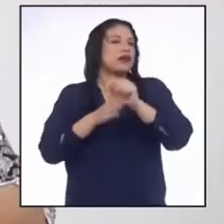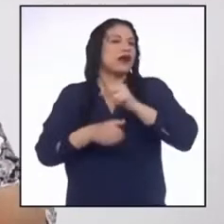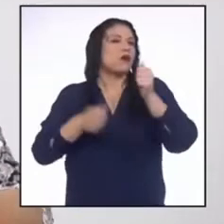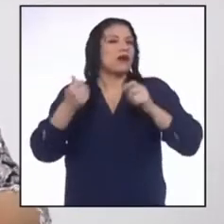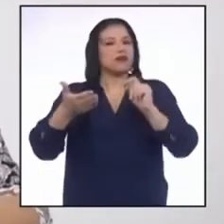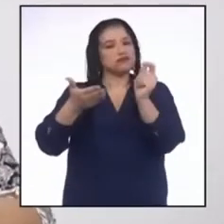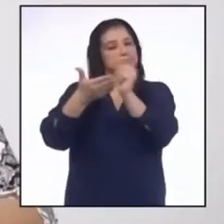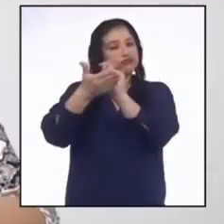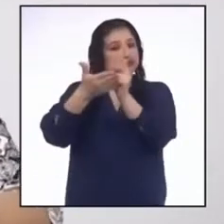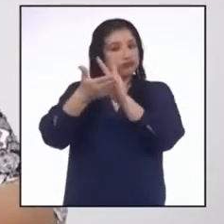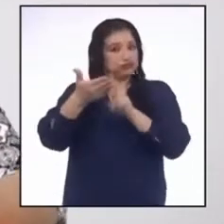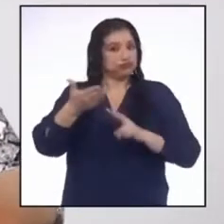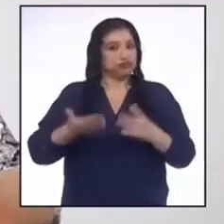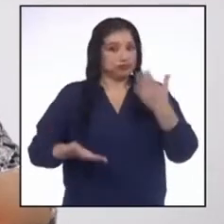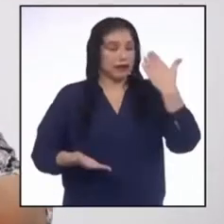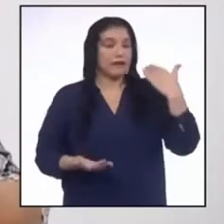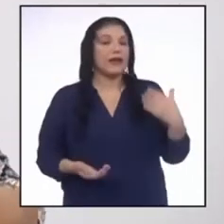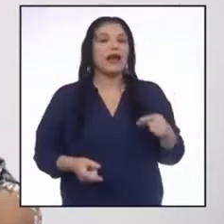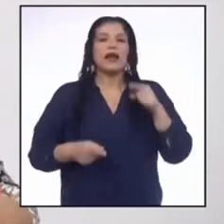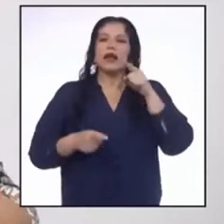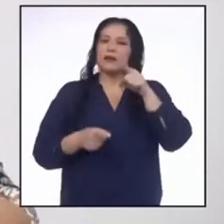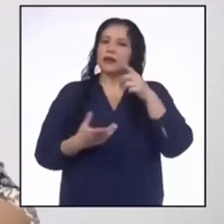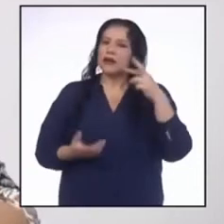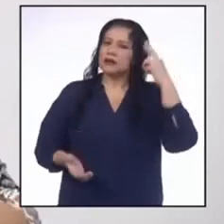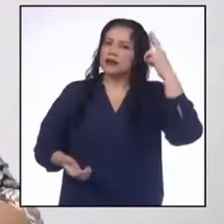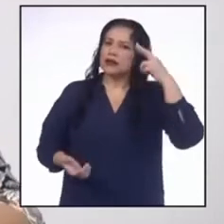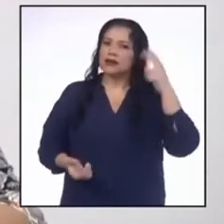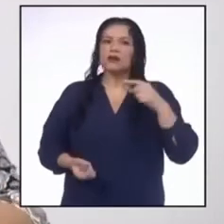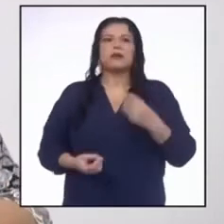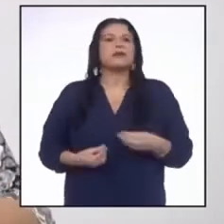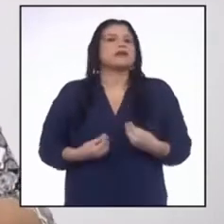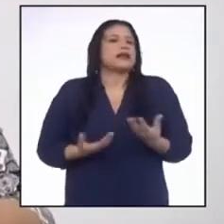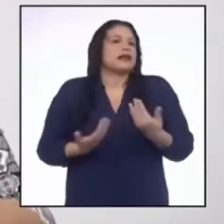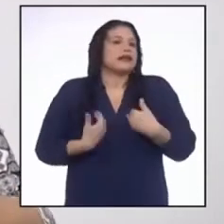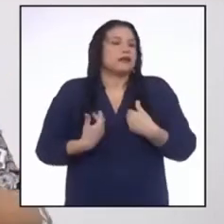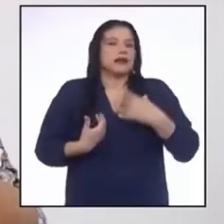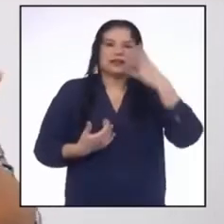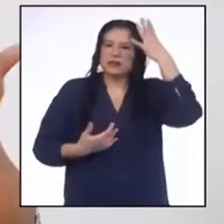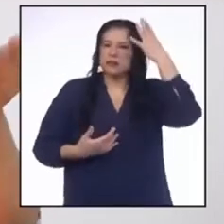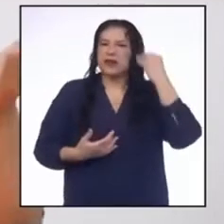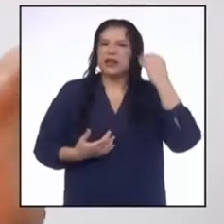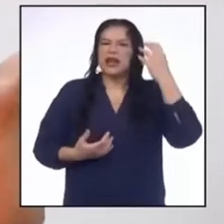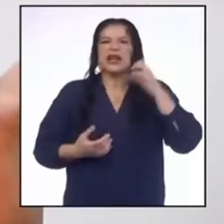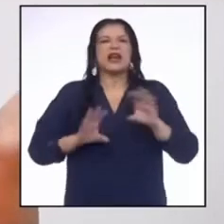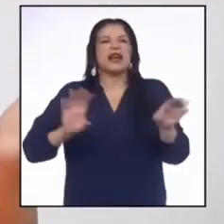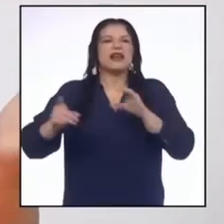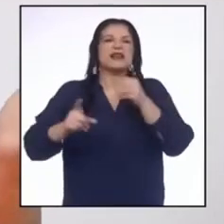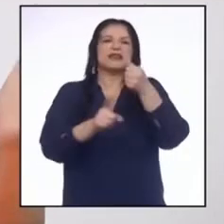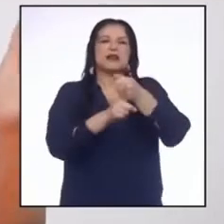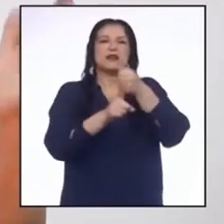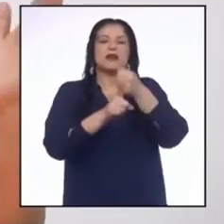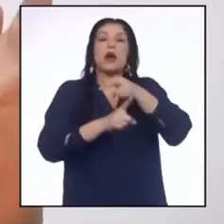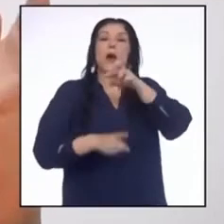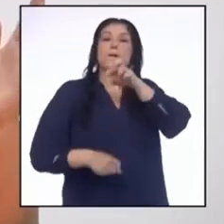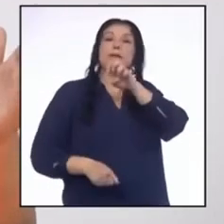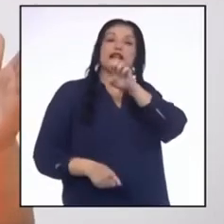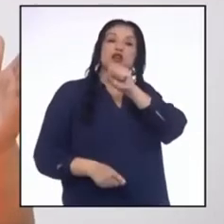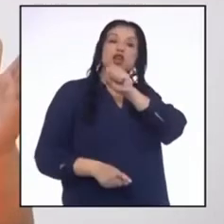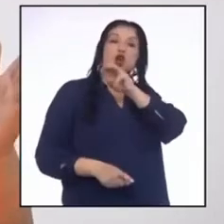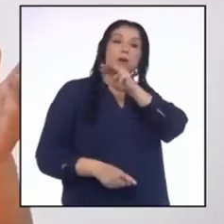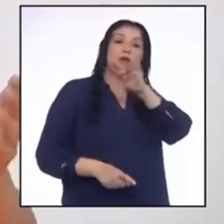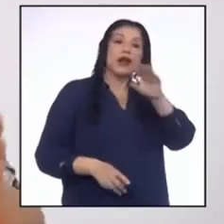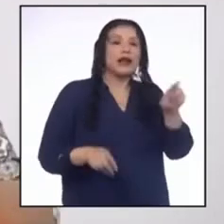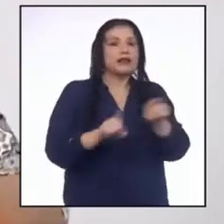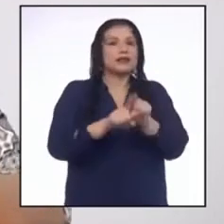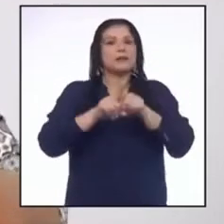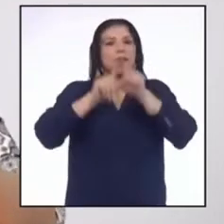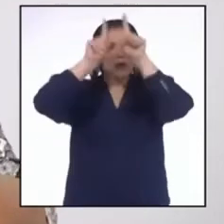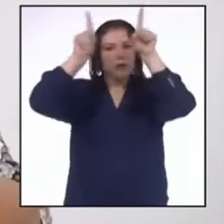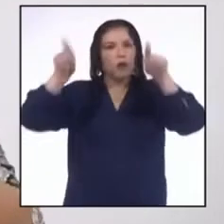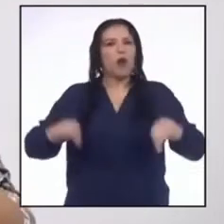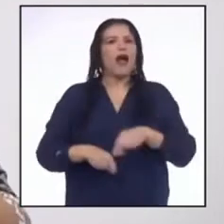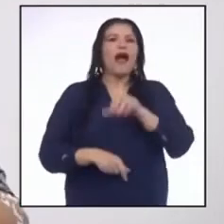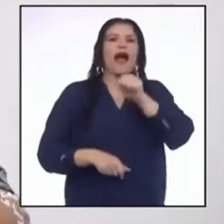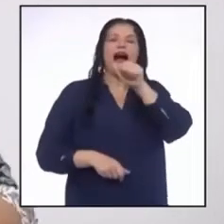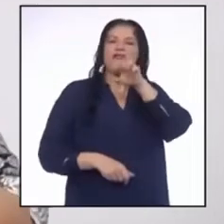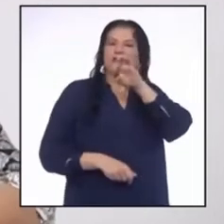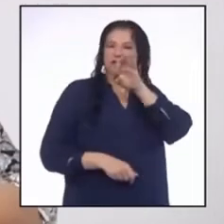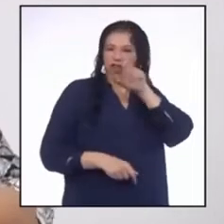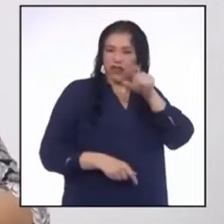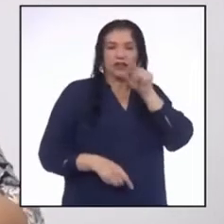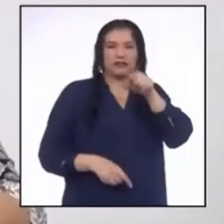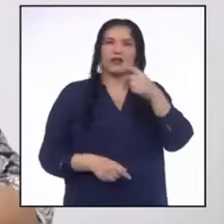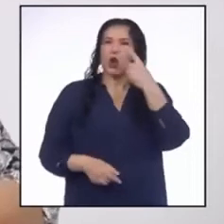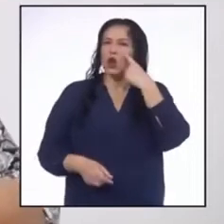textos y para ello tendremos la experiencia de elaborar un periódico mural y un afiche. Y así